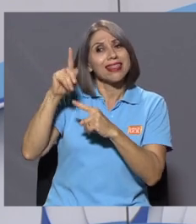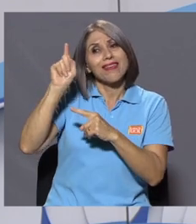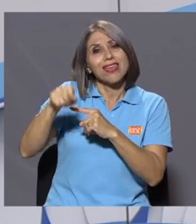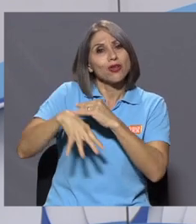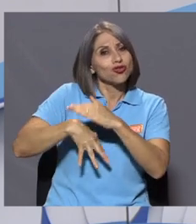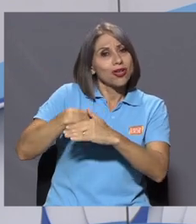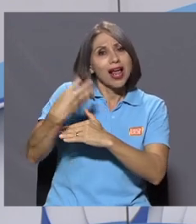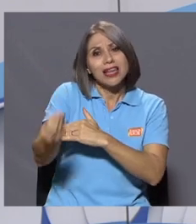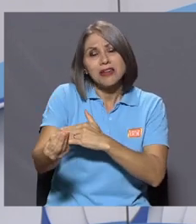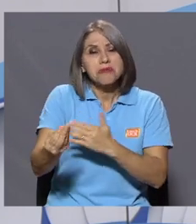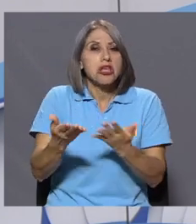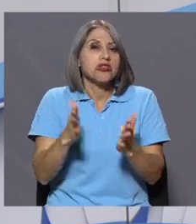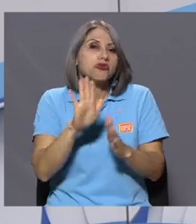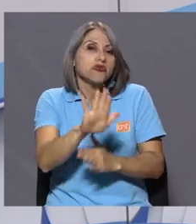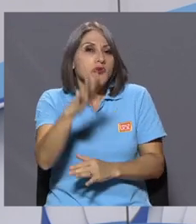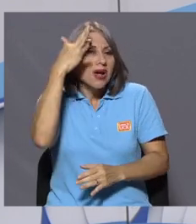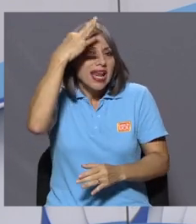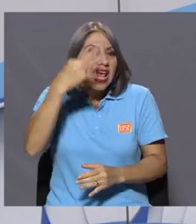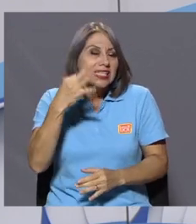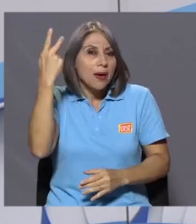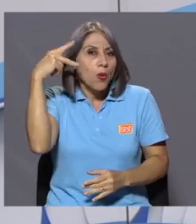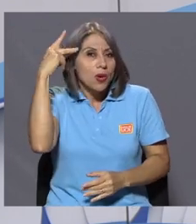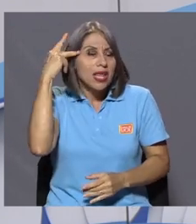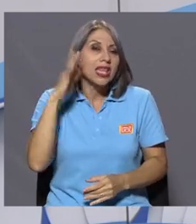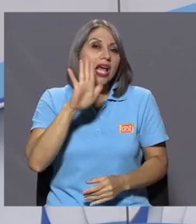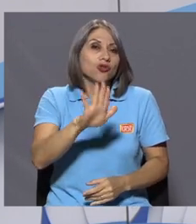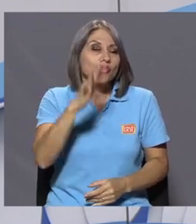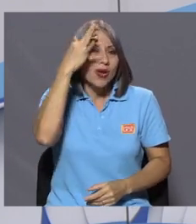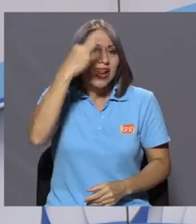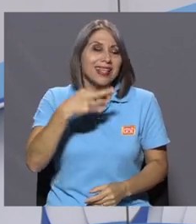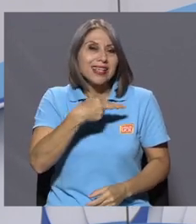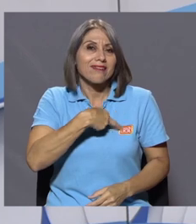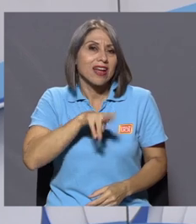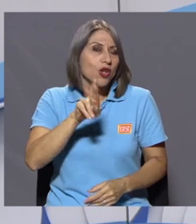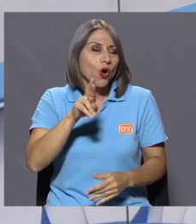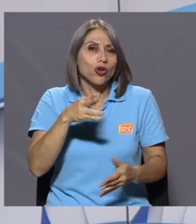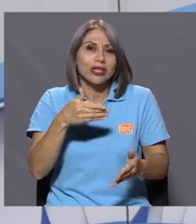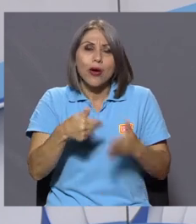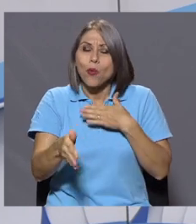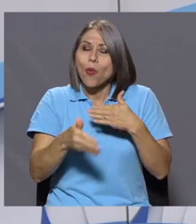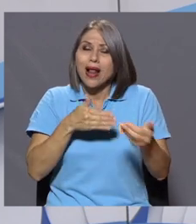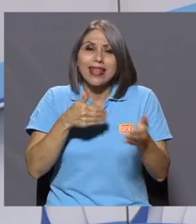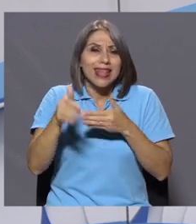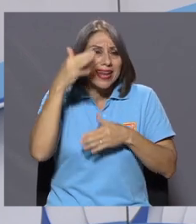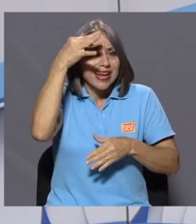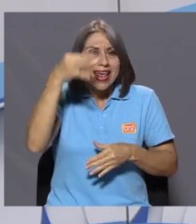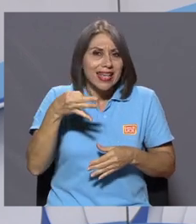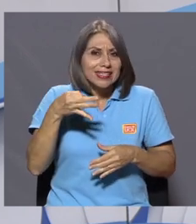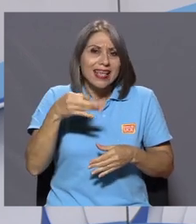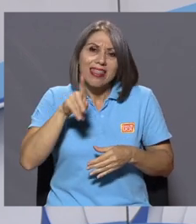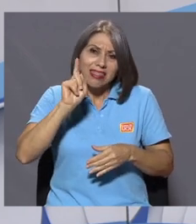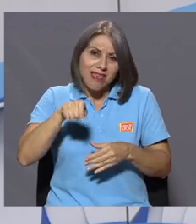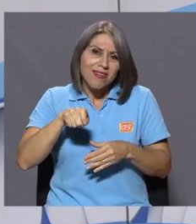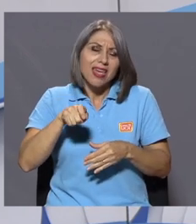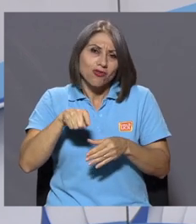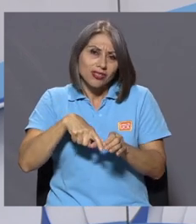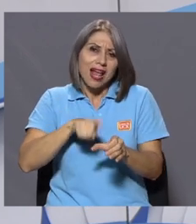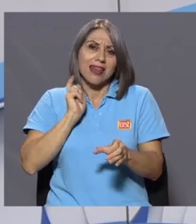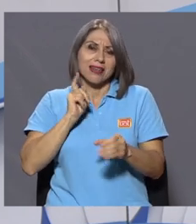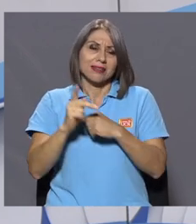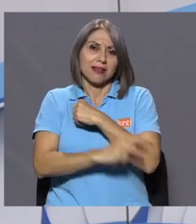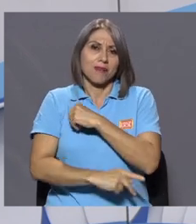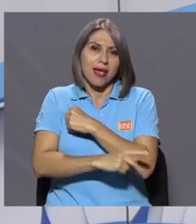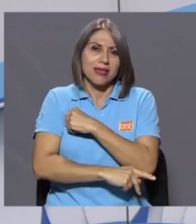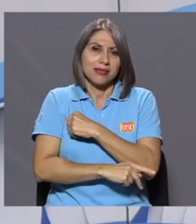su creencia política, por su creencia religiosa, por cualquier tipo de creencia, ¿verdad? Y que sufrieron dictaduras